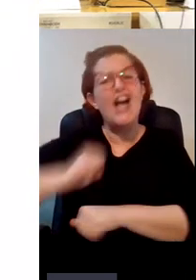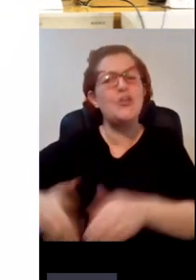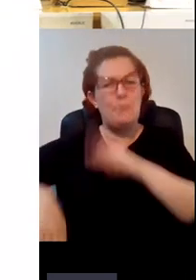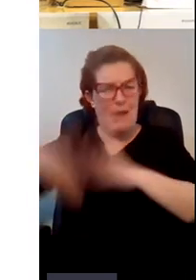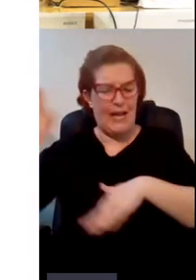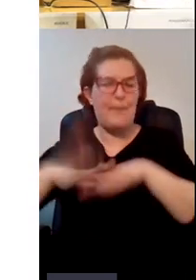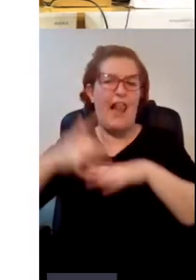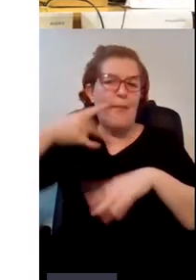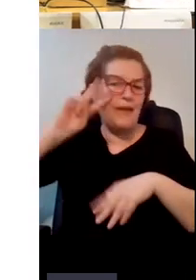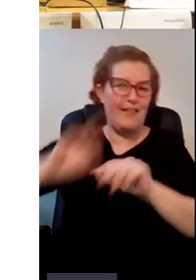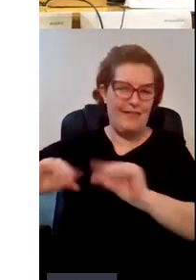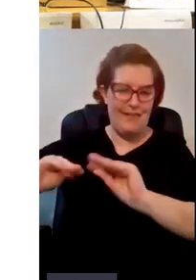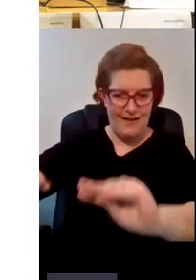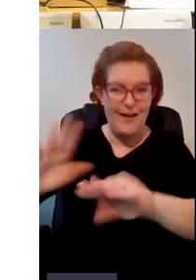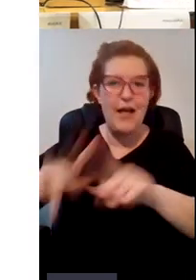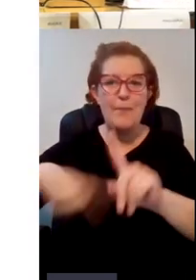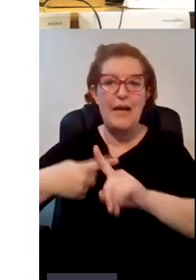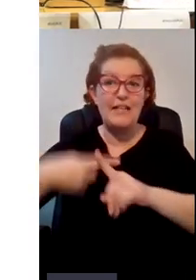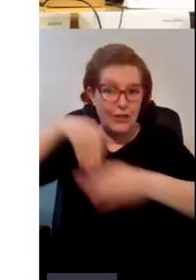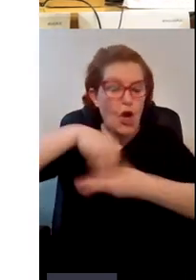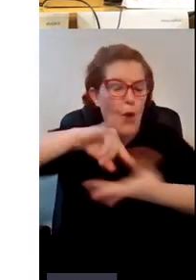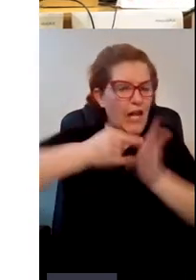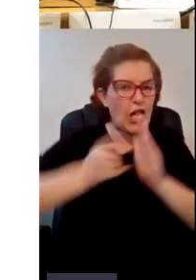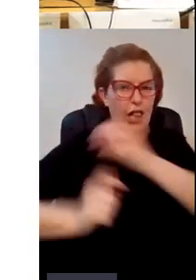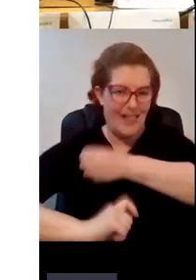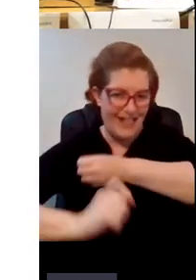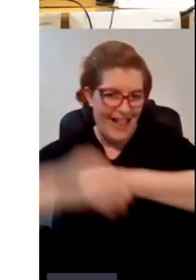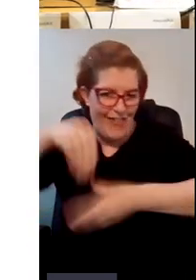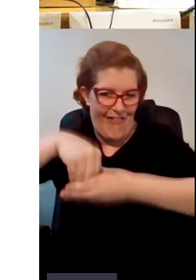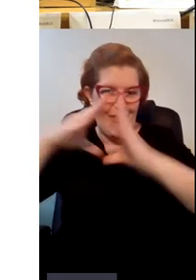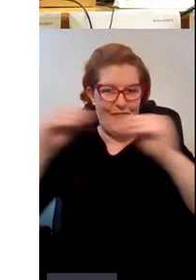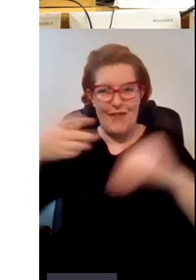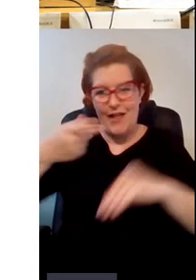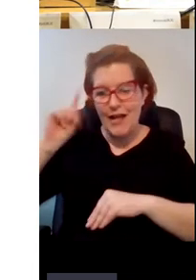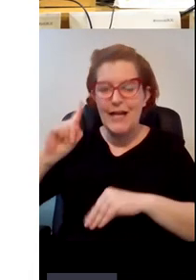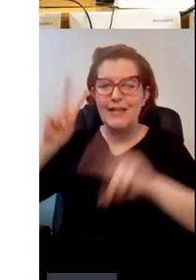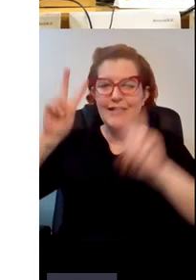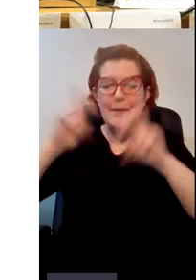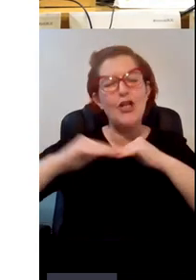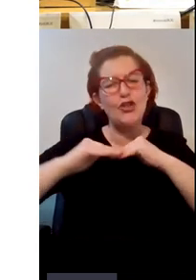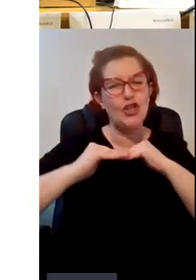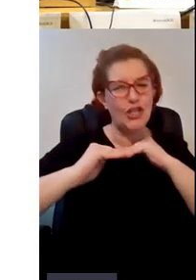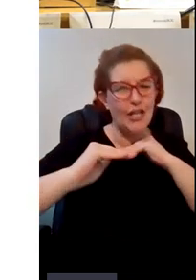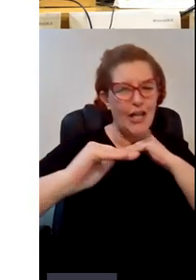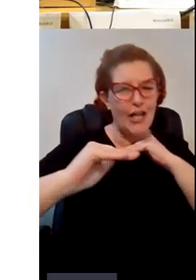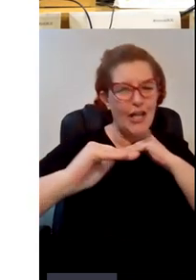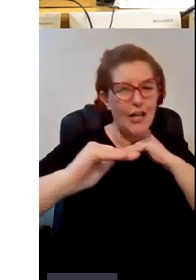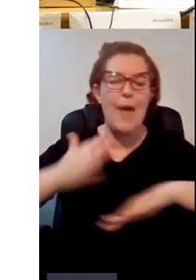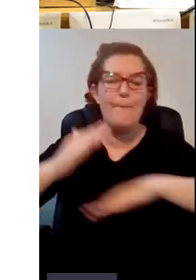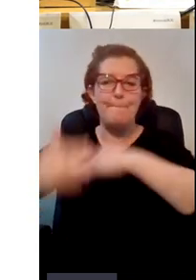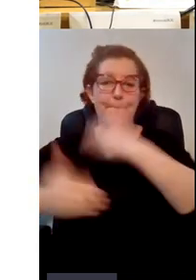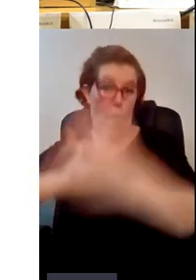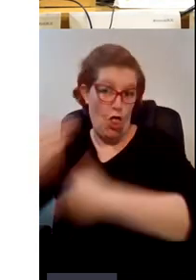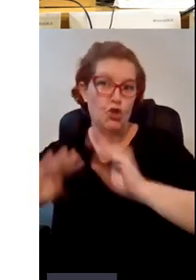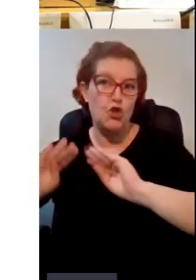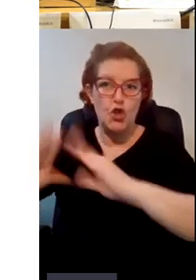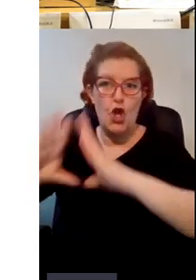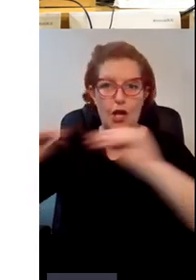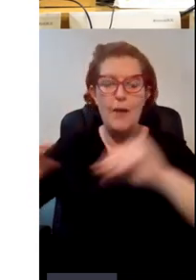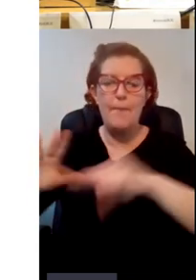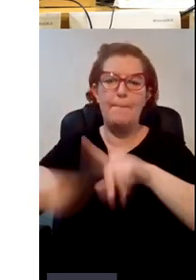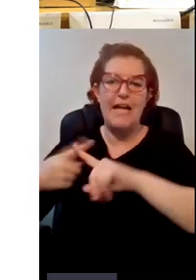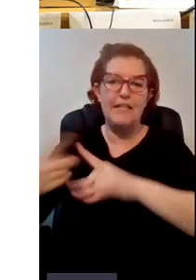proyecto estratégico de la Universidad de Juan Carlos que consiste en sostenibilizar sus procesos y alinearlos con la agenda